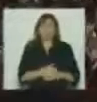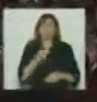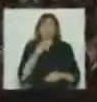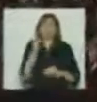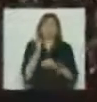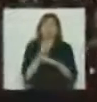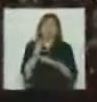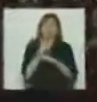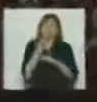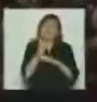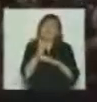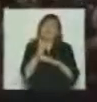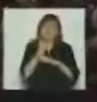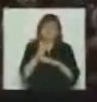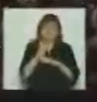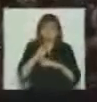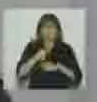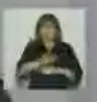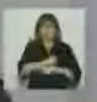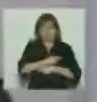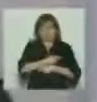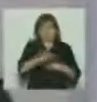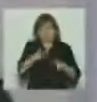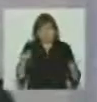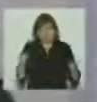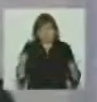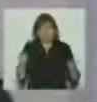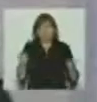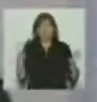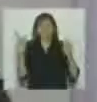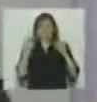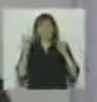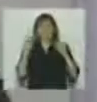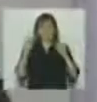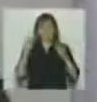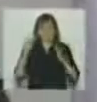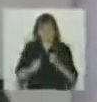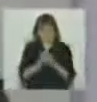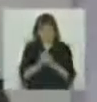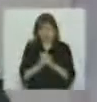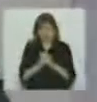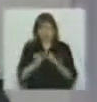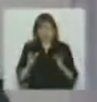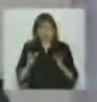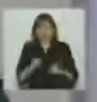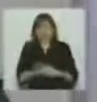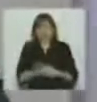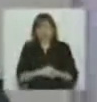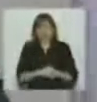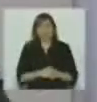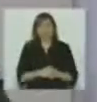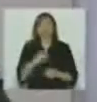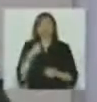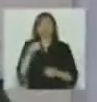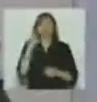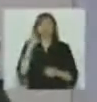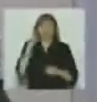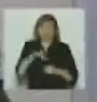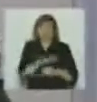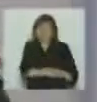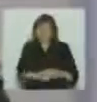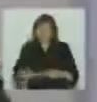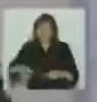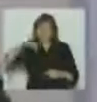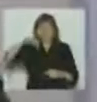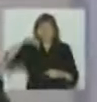porque se supone que son los que más tiempo tienen para mirar televisión y puedan hacerlo con sus nietos para ver Paca Paca además que nos gusta